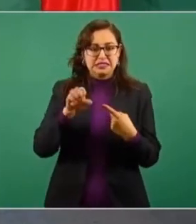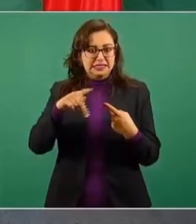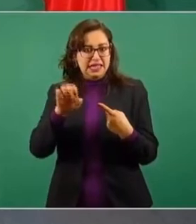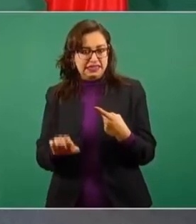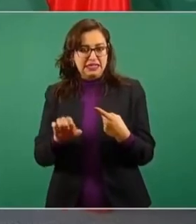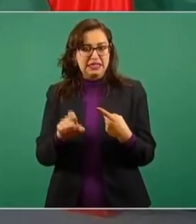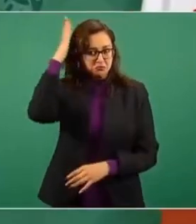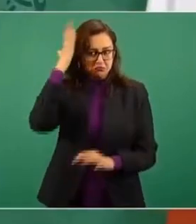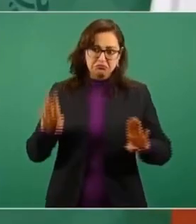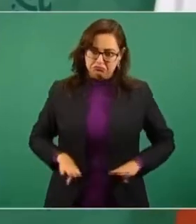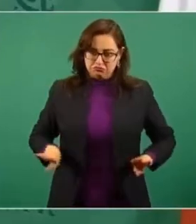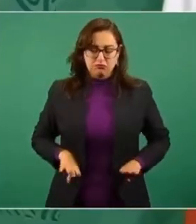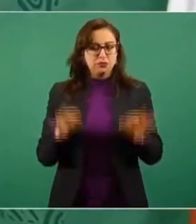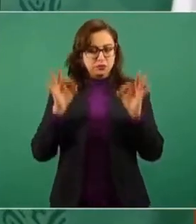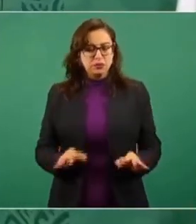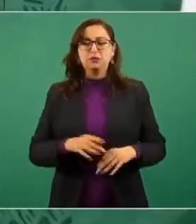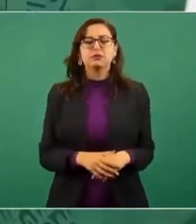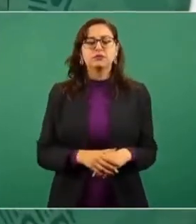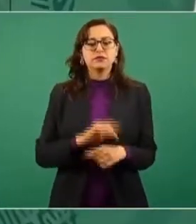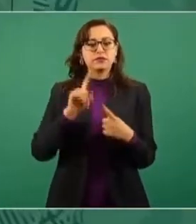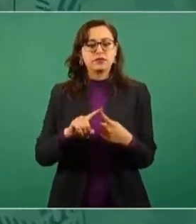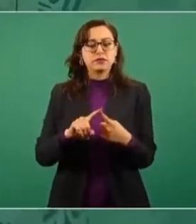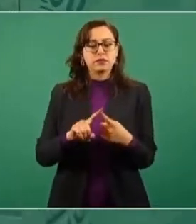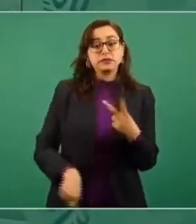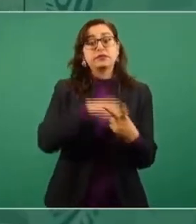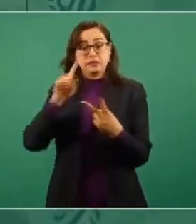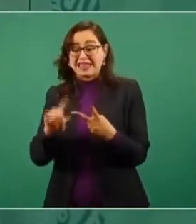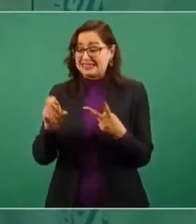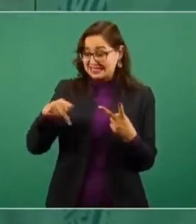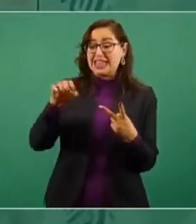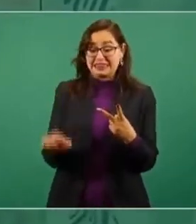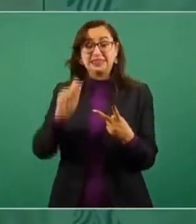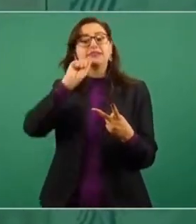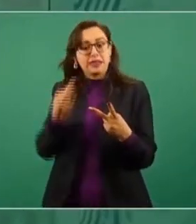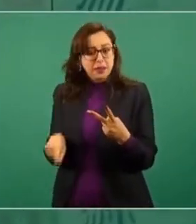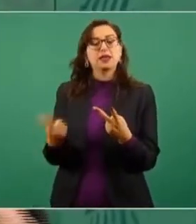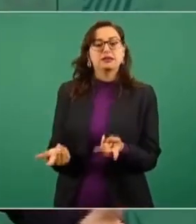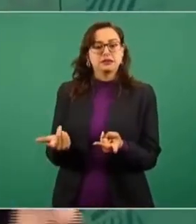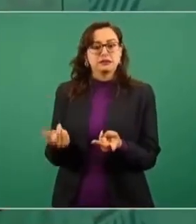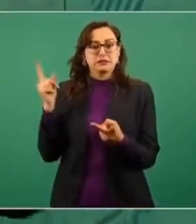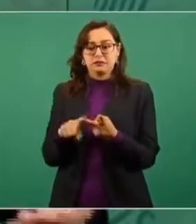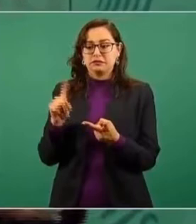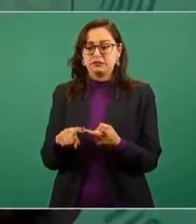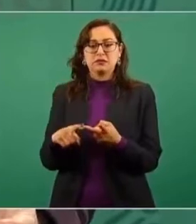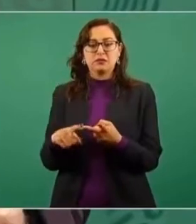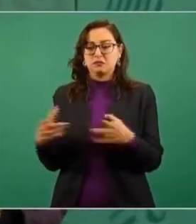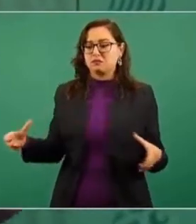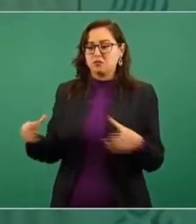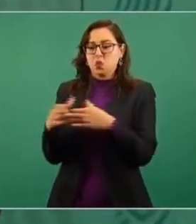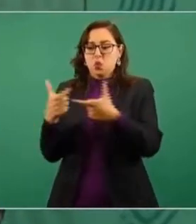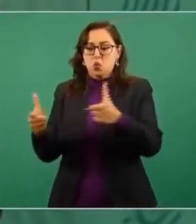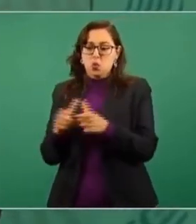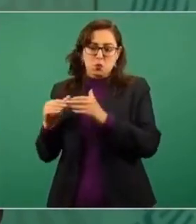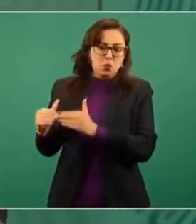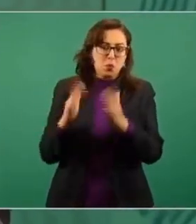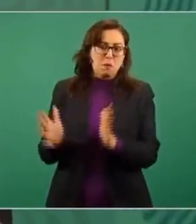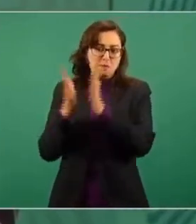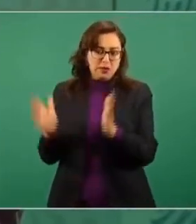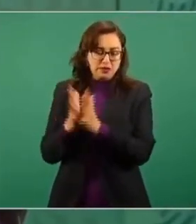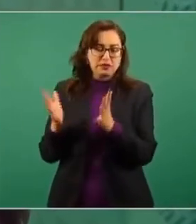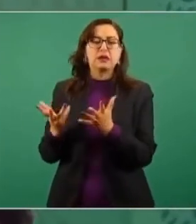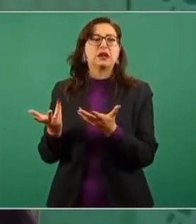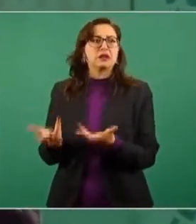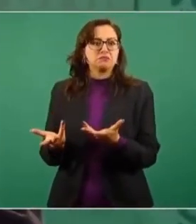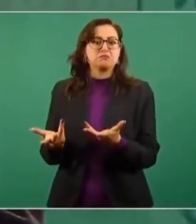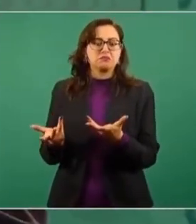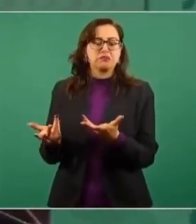de maestros, sino con la coordinadora, con la CENTE. Es un movimiento democrático, un movimiento